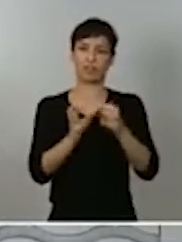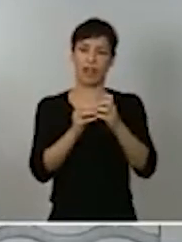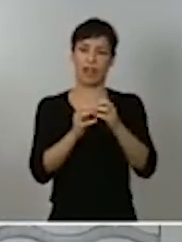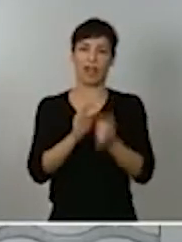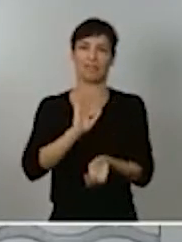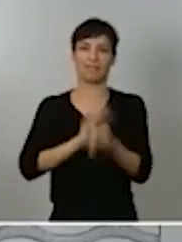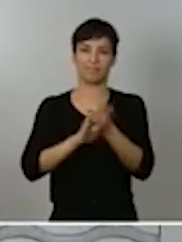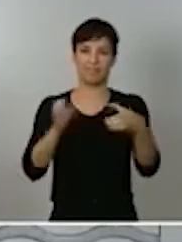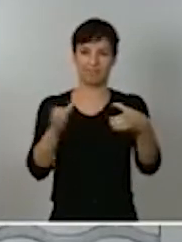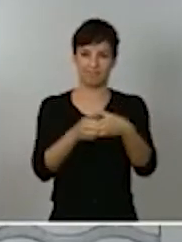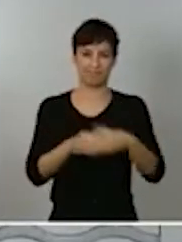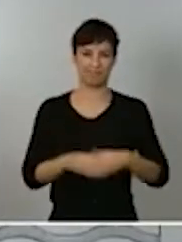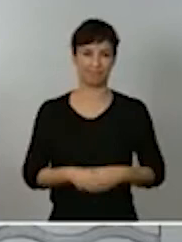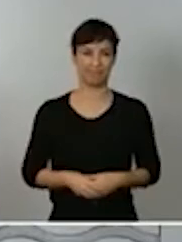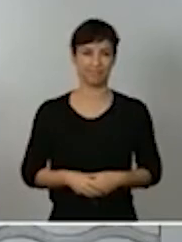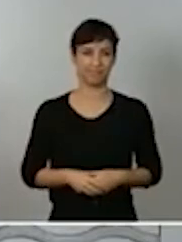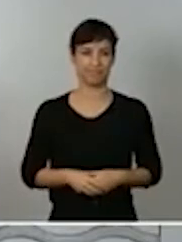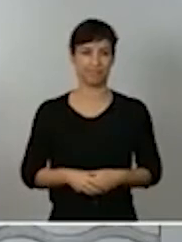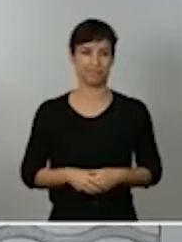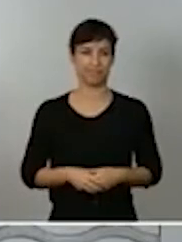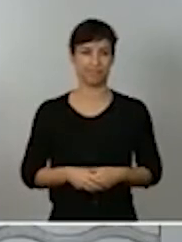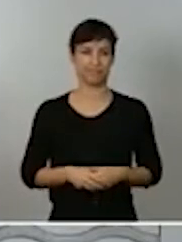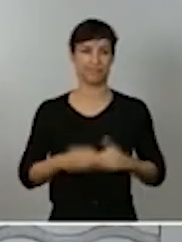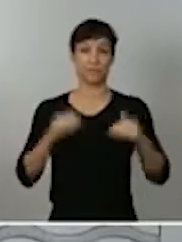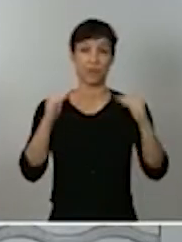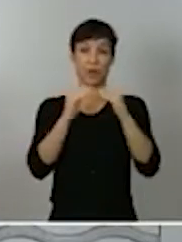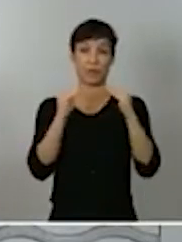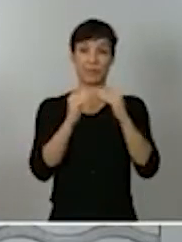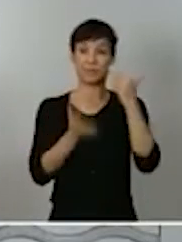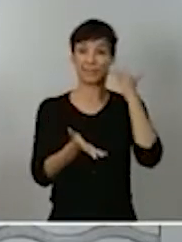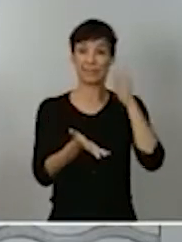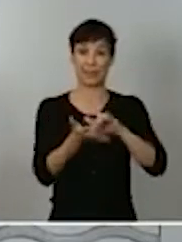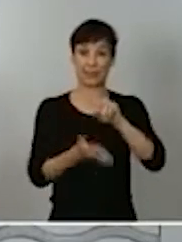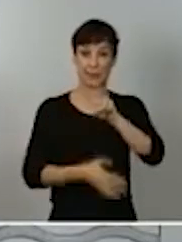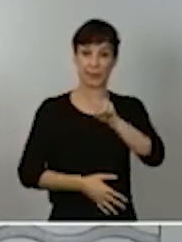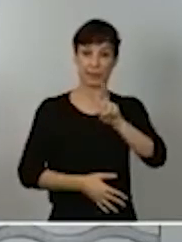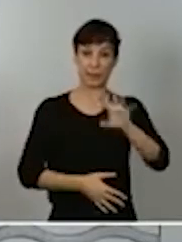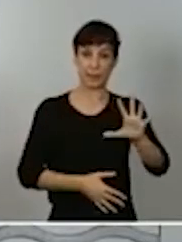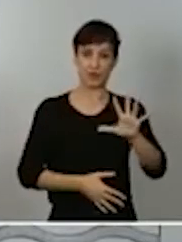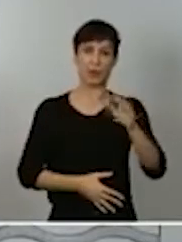El jueves día 25, a la vista de la evolución de los datos,